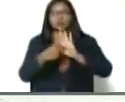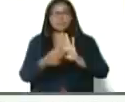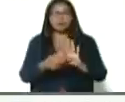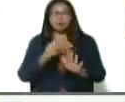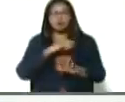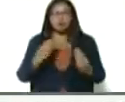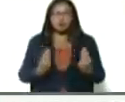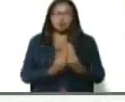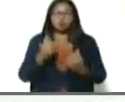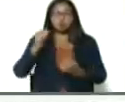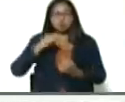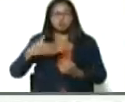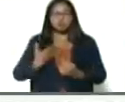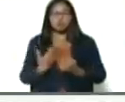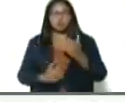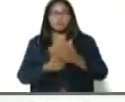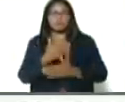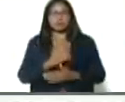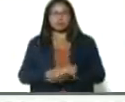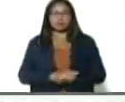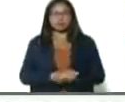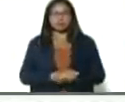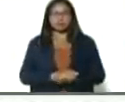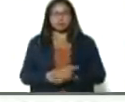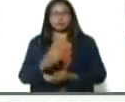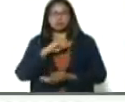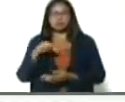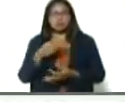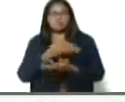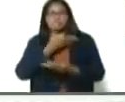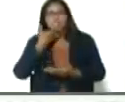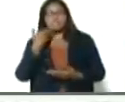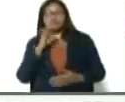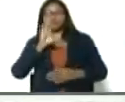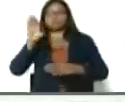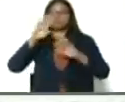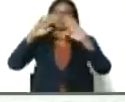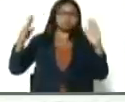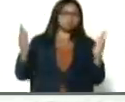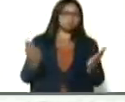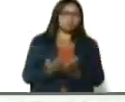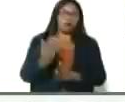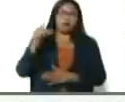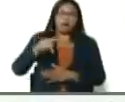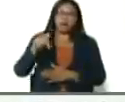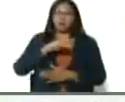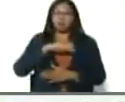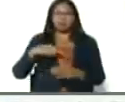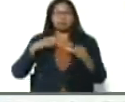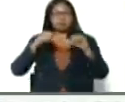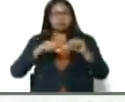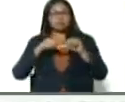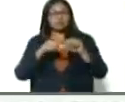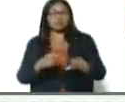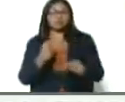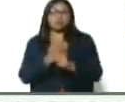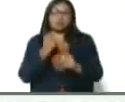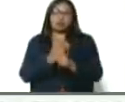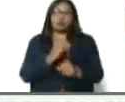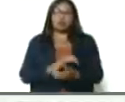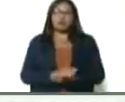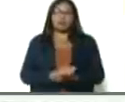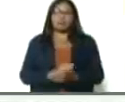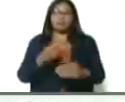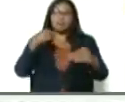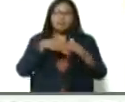de que juntos podemos hacer maravillas y de que estamos en el mejor país del mundo. Presidente, aquí, bueno, seguimos trabajando campo